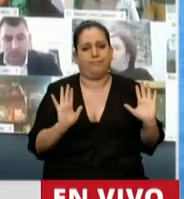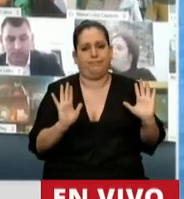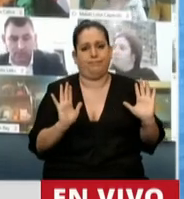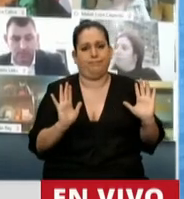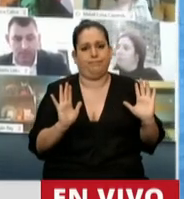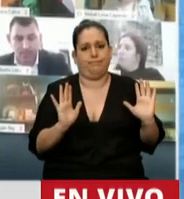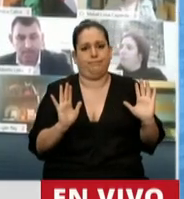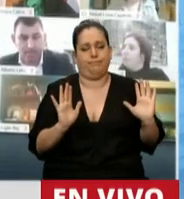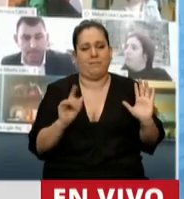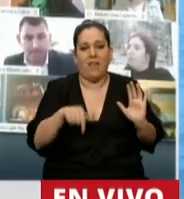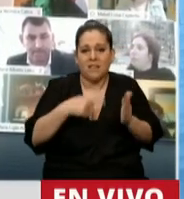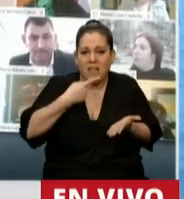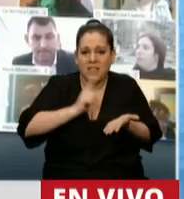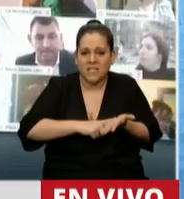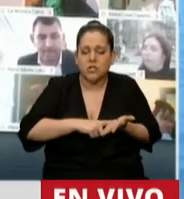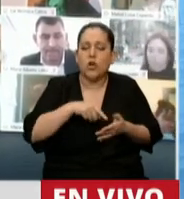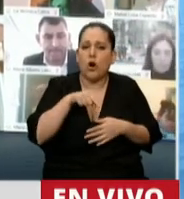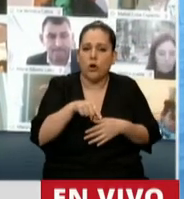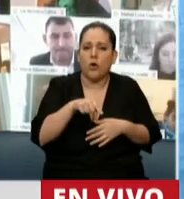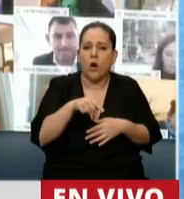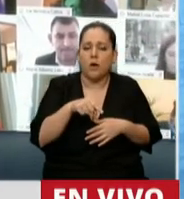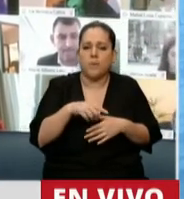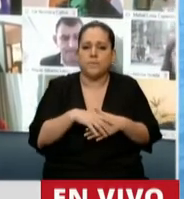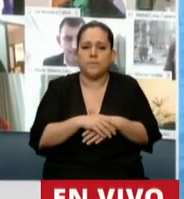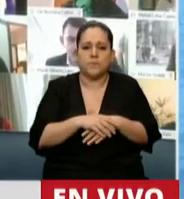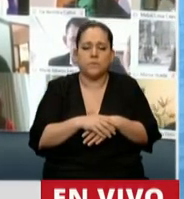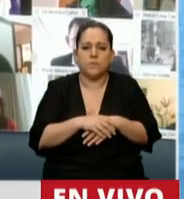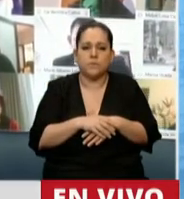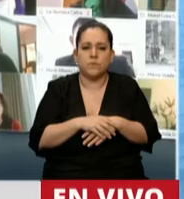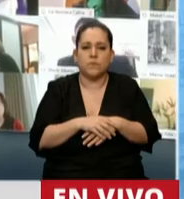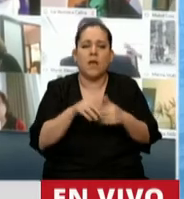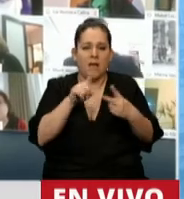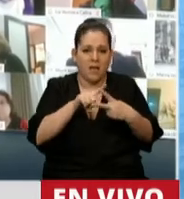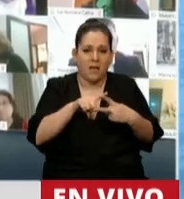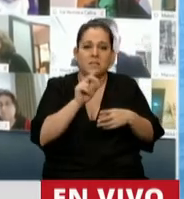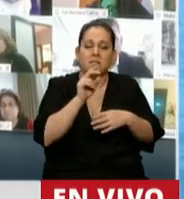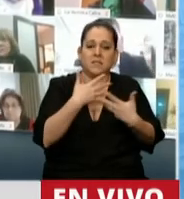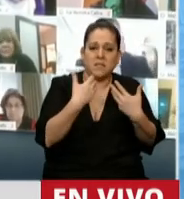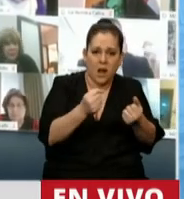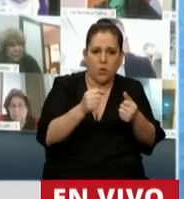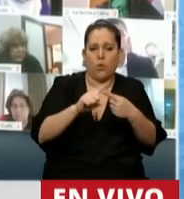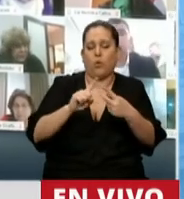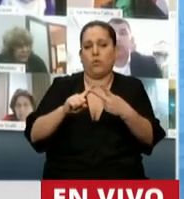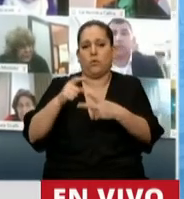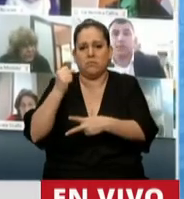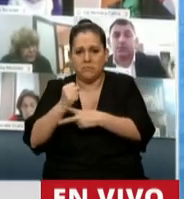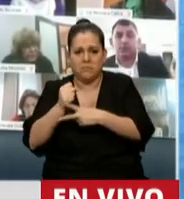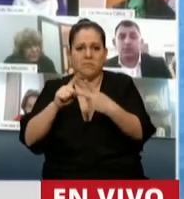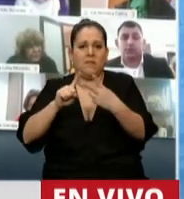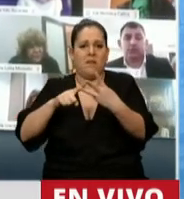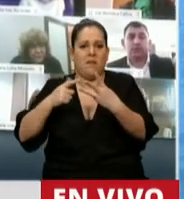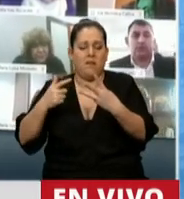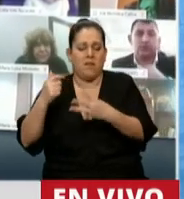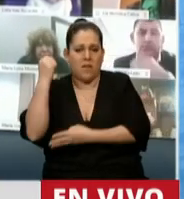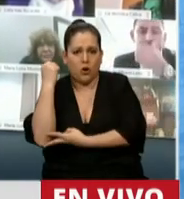diseño que modula la cuestión sanitaria, la cuestión social y la cuestión económica para recuperar la creación de